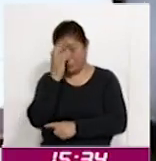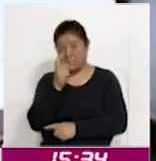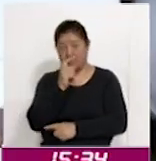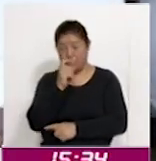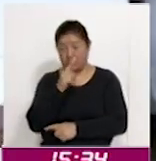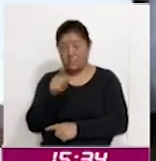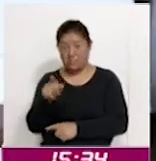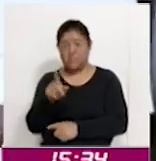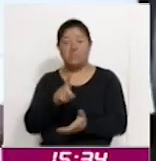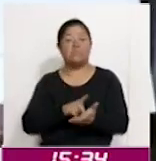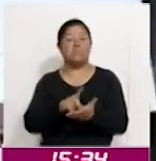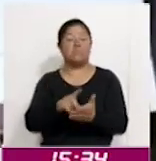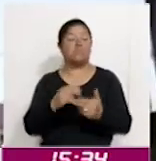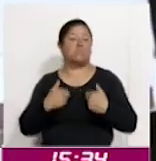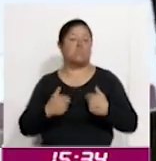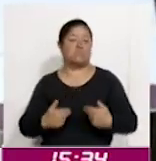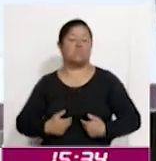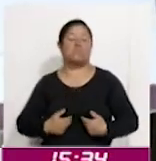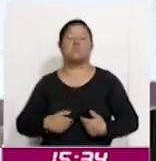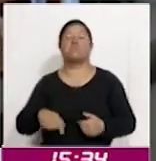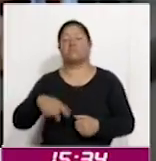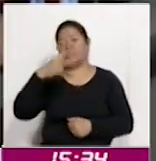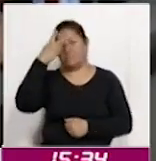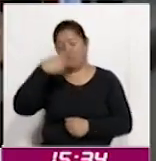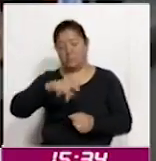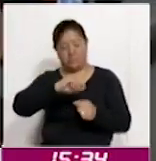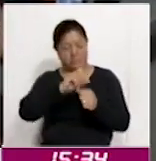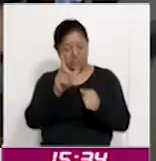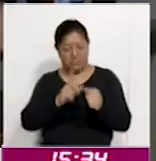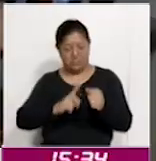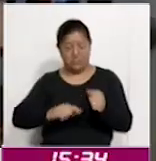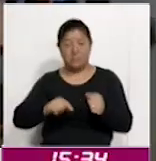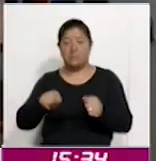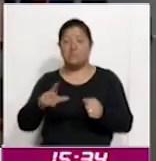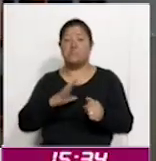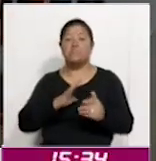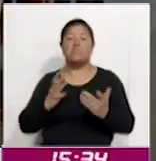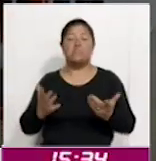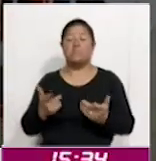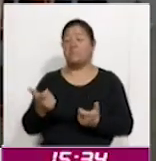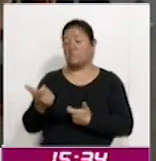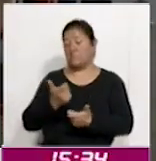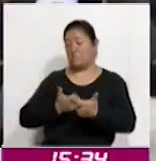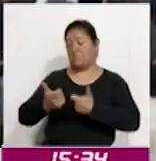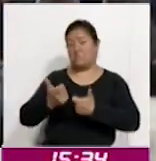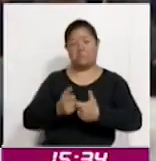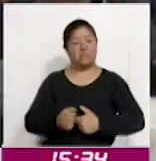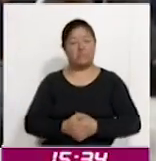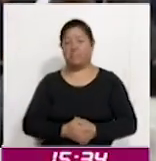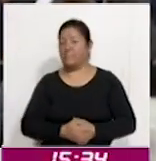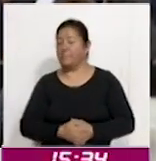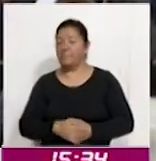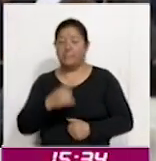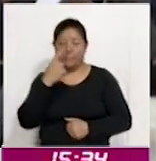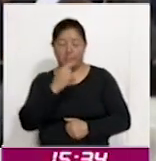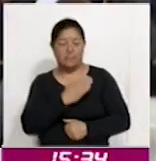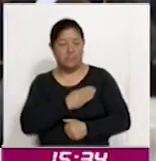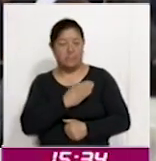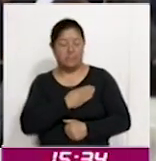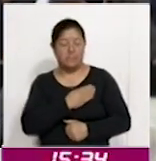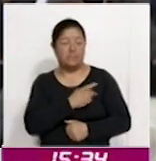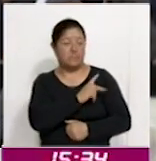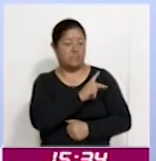como derecho humano en todo México y deja de ser visto como mercancía por el bien de quienes más lo